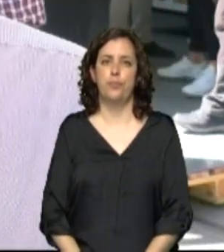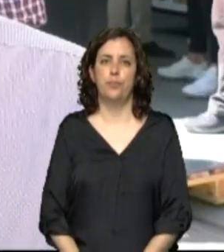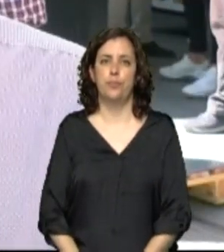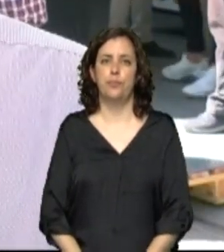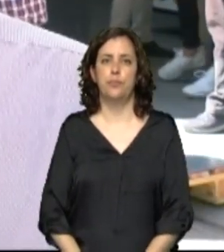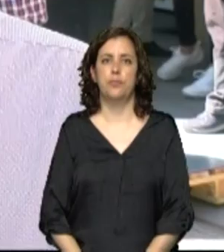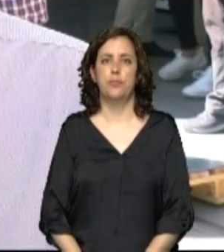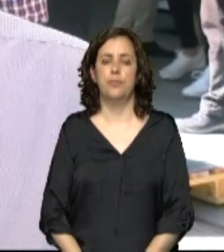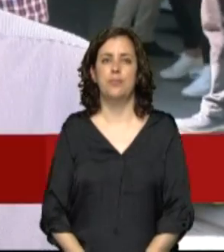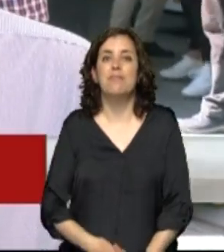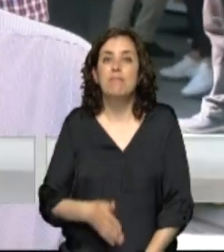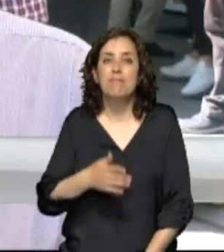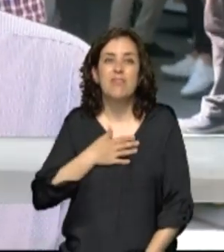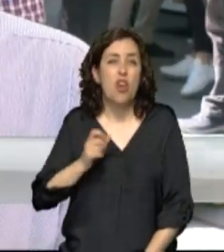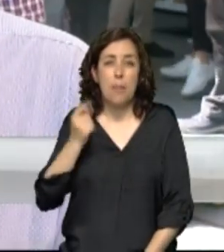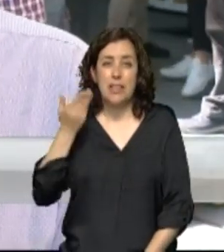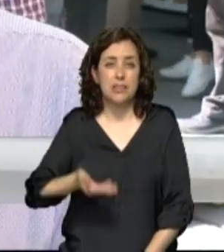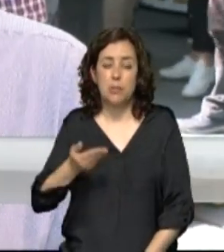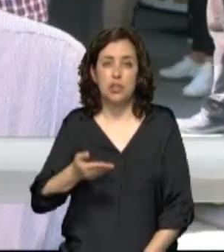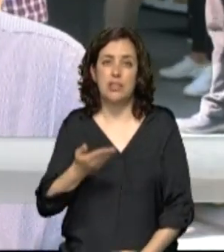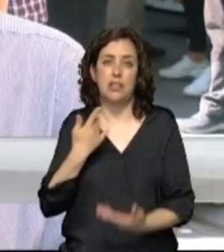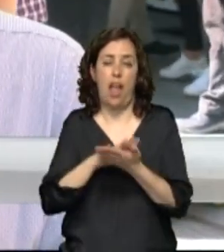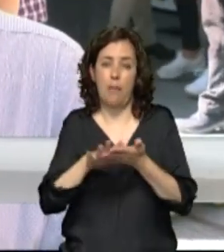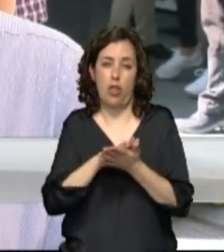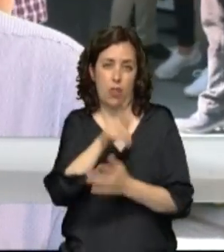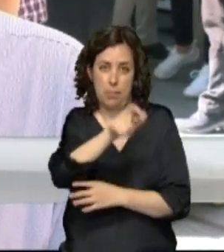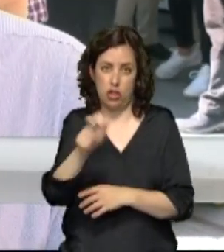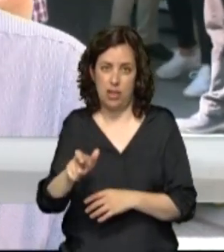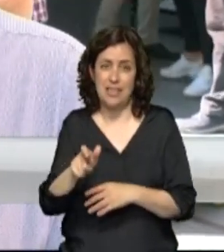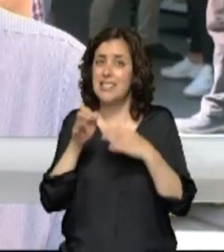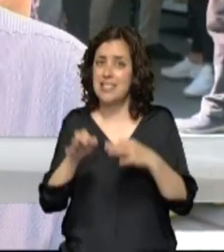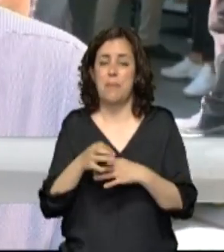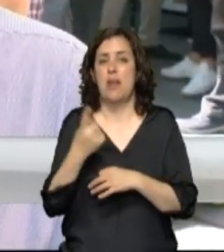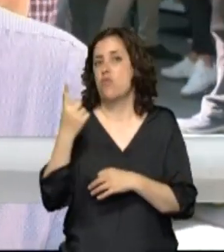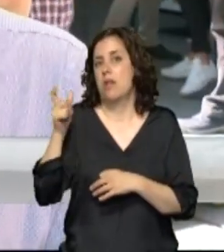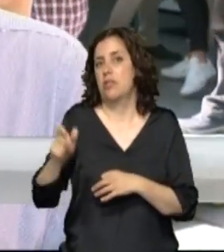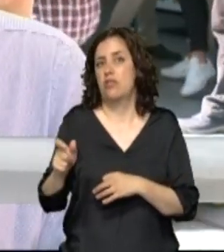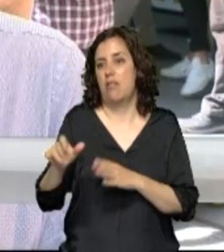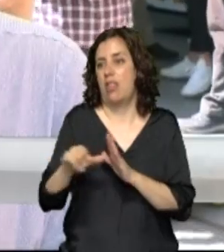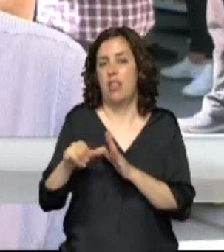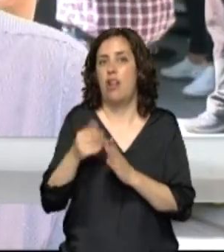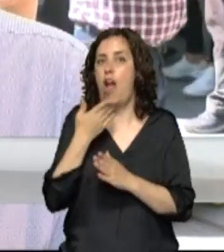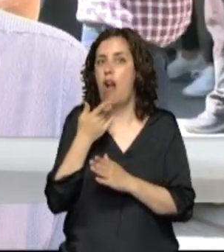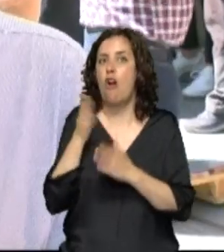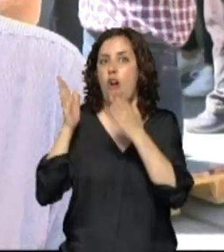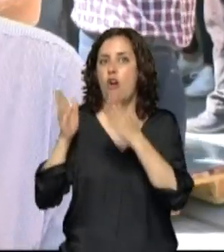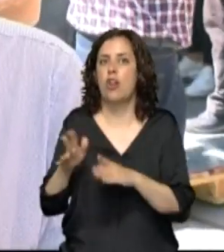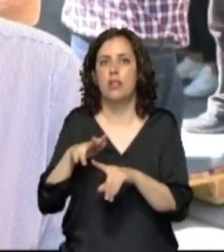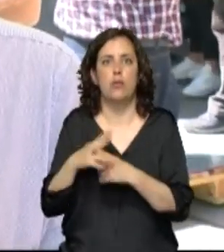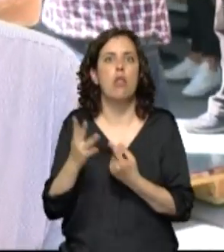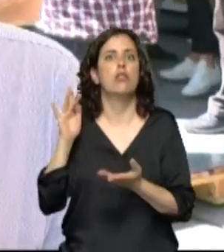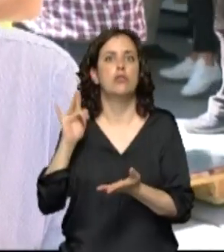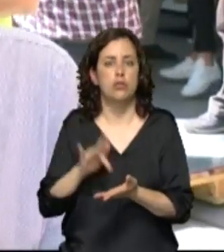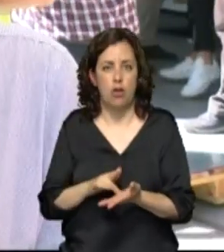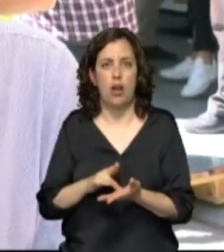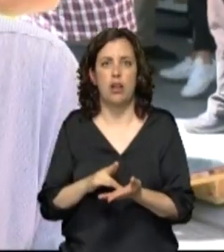Nos importa sobre todo aquí estamos hablando de personas y siempre tienes algún conocido que puede estar en estas circunstancias o mañana podemos, siempre hemos comentado con